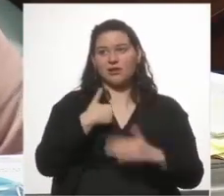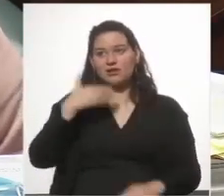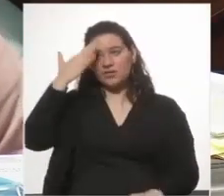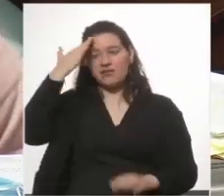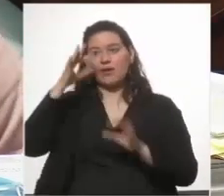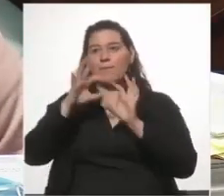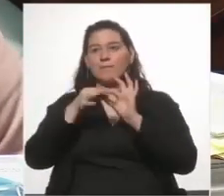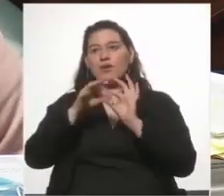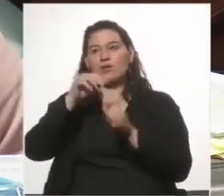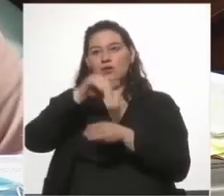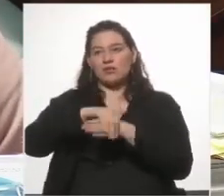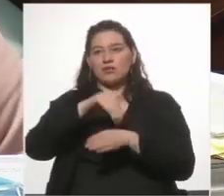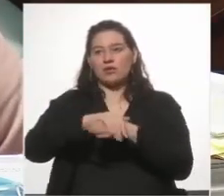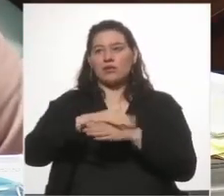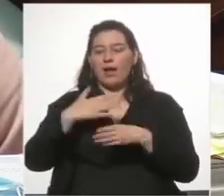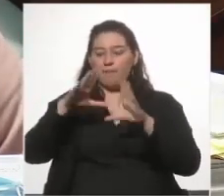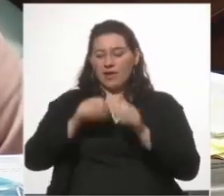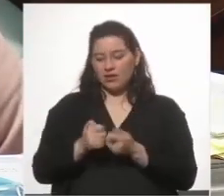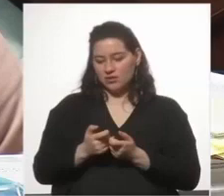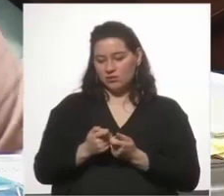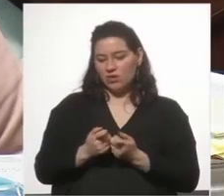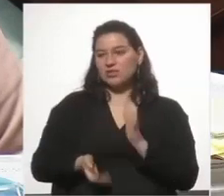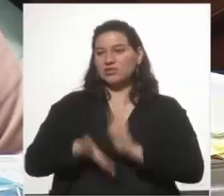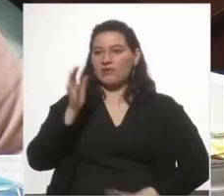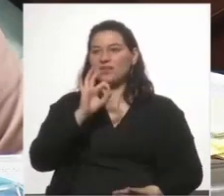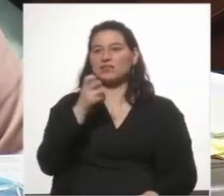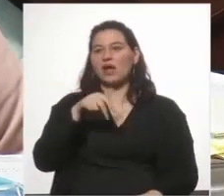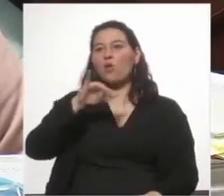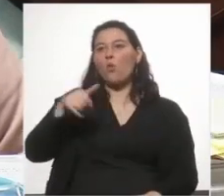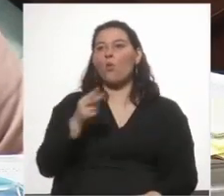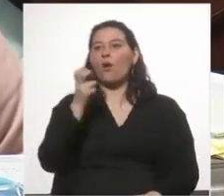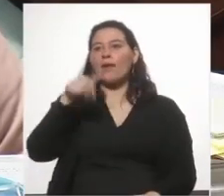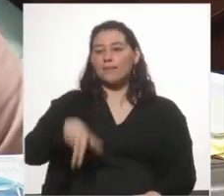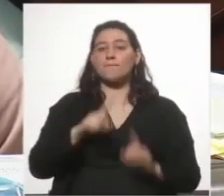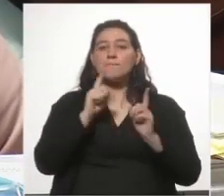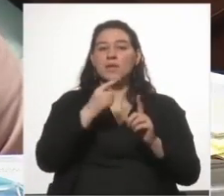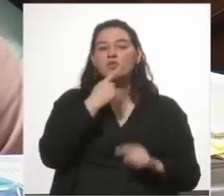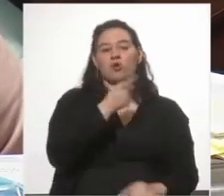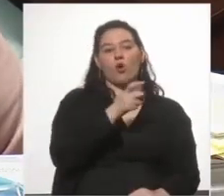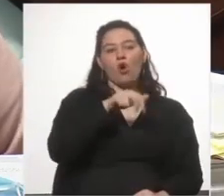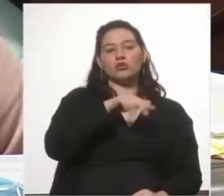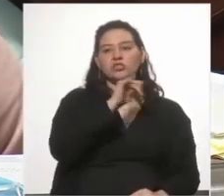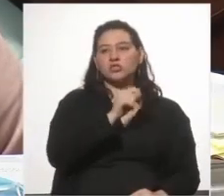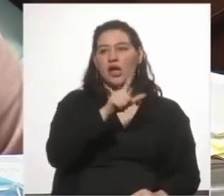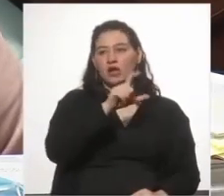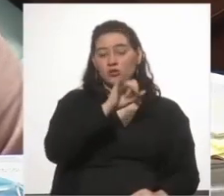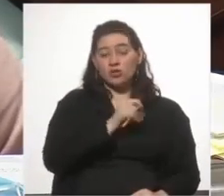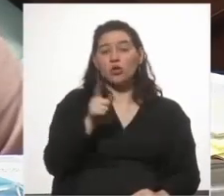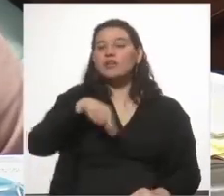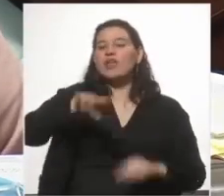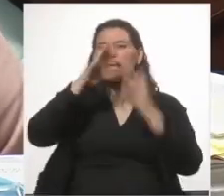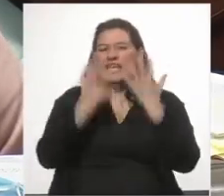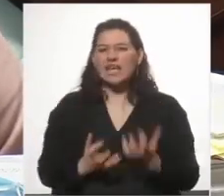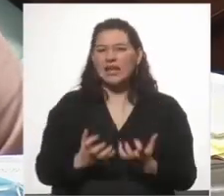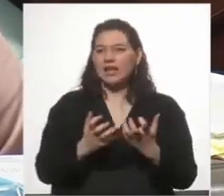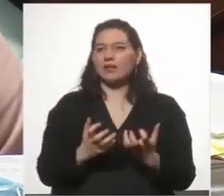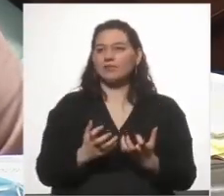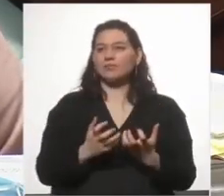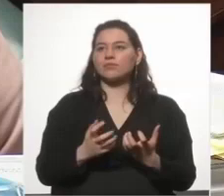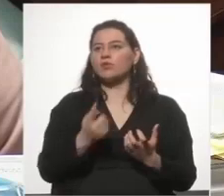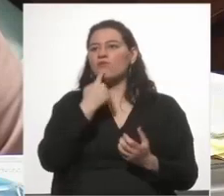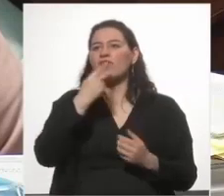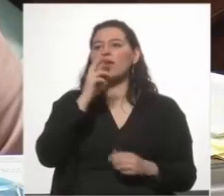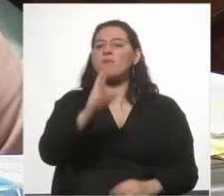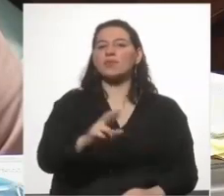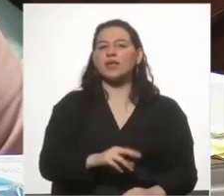miércoles de tarde apagaba el celular y se iba al San Juan. Dicho por el propio Gonzalo Fernández. si quieren hacer un... No voy